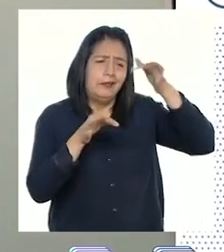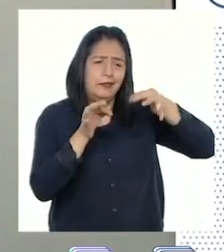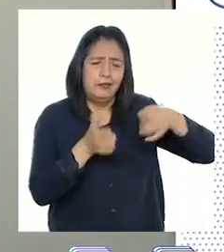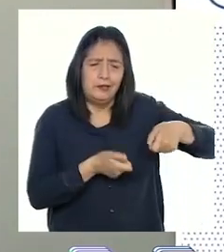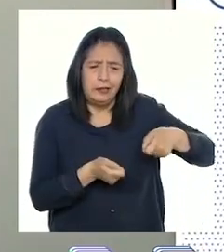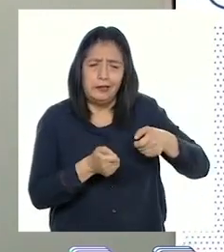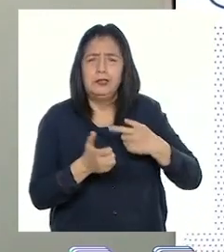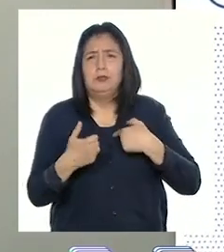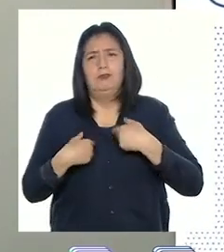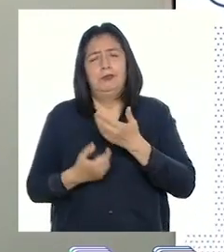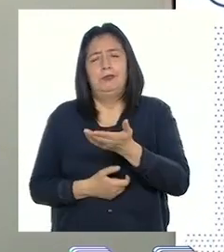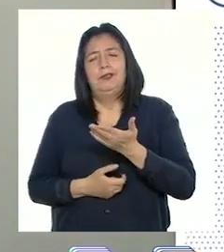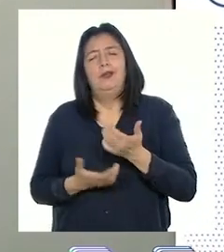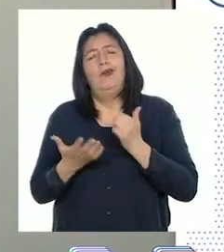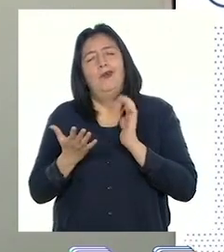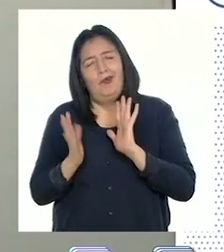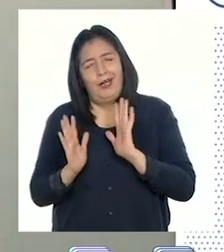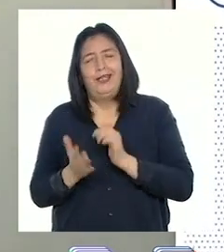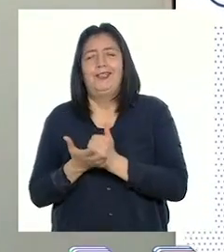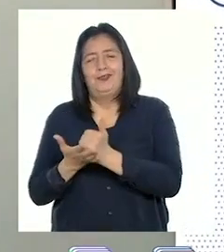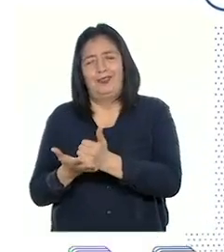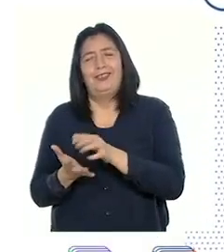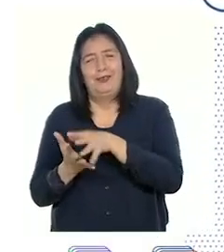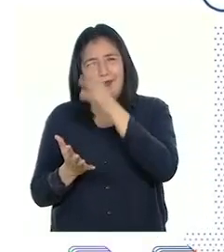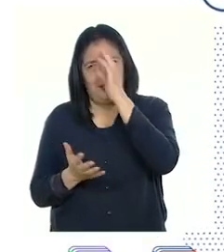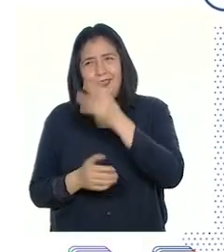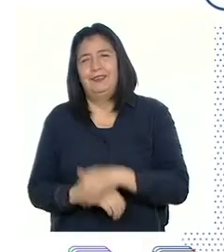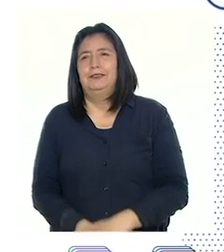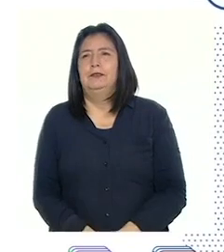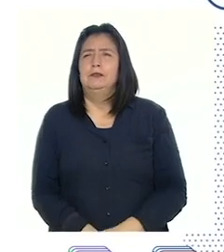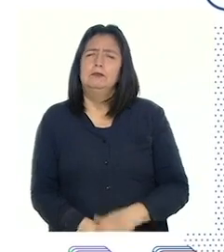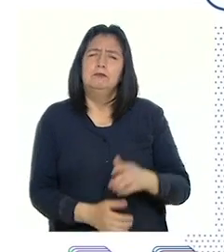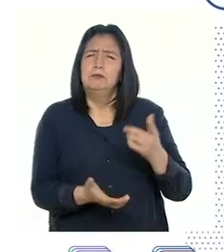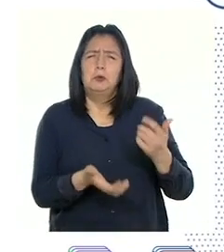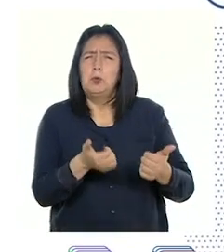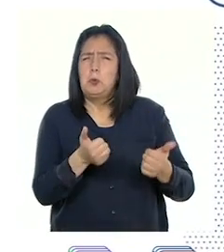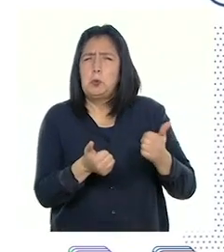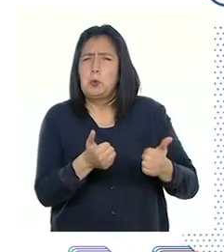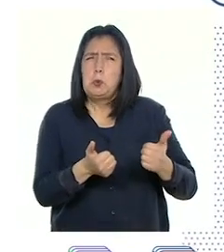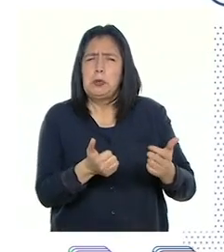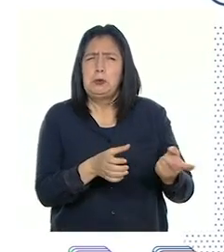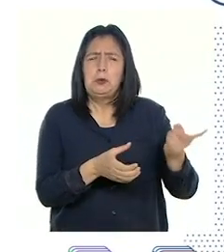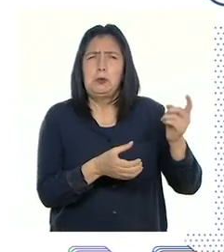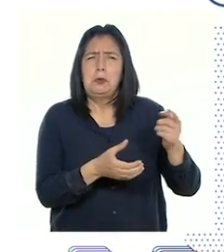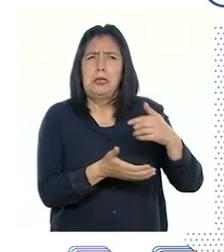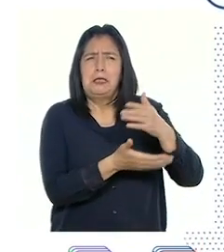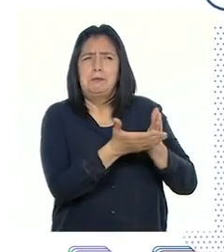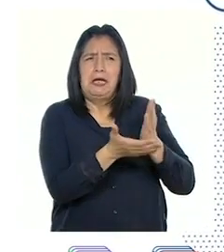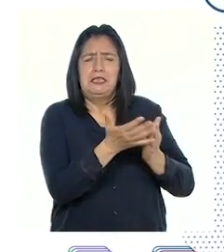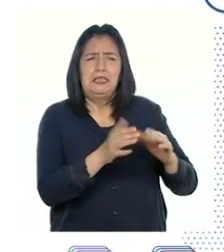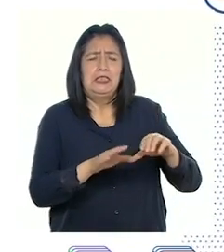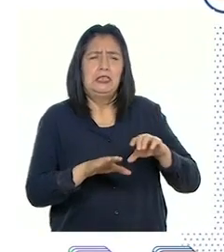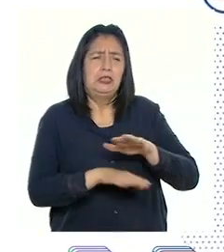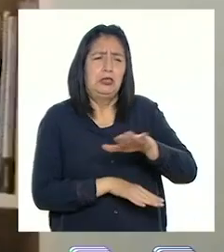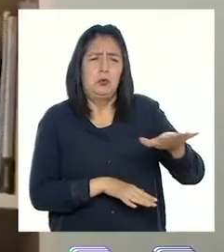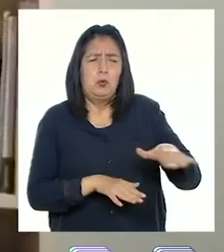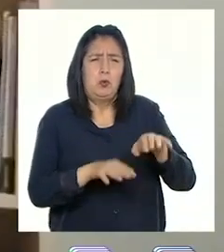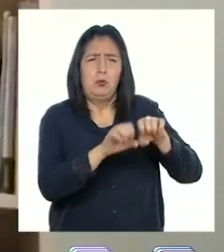y espero poder contribuir con tu aprendizaje. ¿Cuáles son los componentes de un ecosistema?